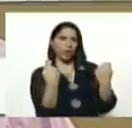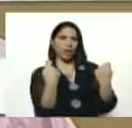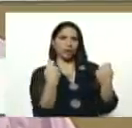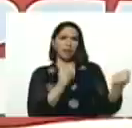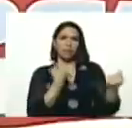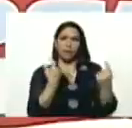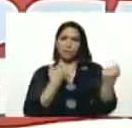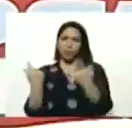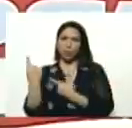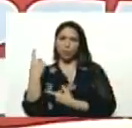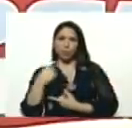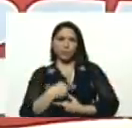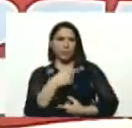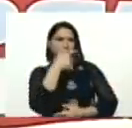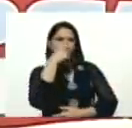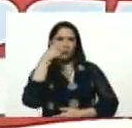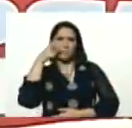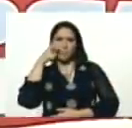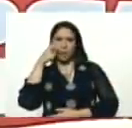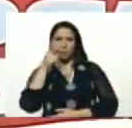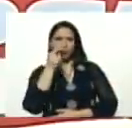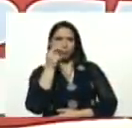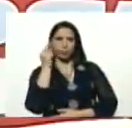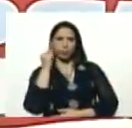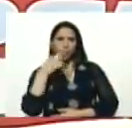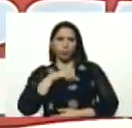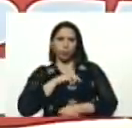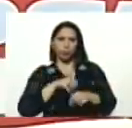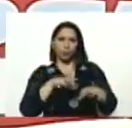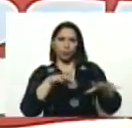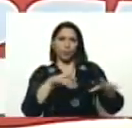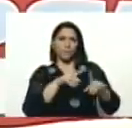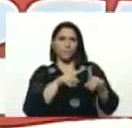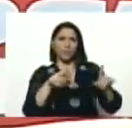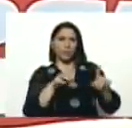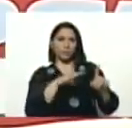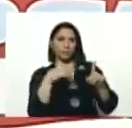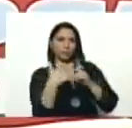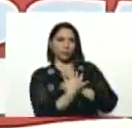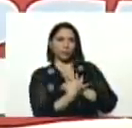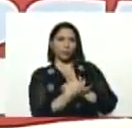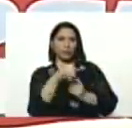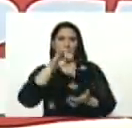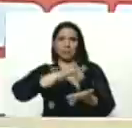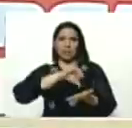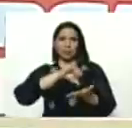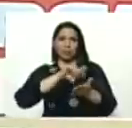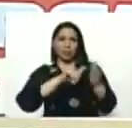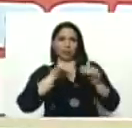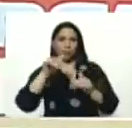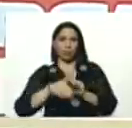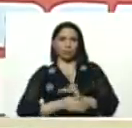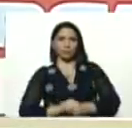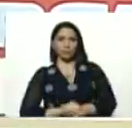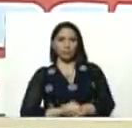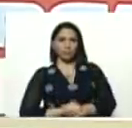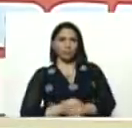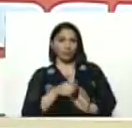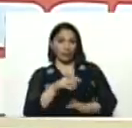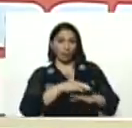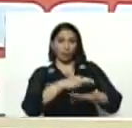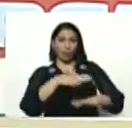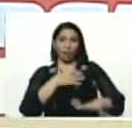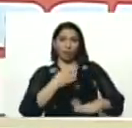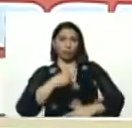logística, los patrulleros, las patrulleras, y nos desplegamos, pero alrededor, del centro, eso, nos dejaba,